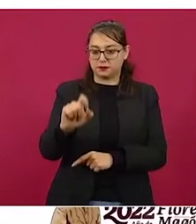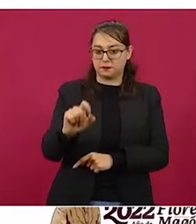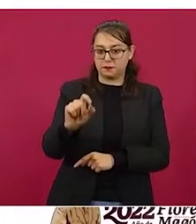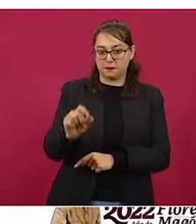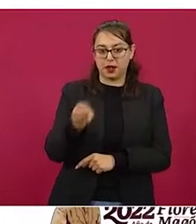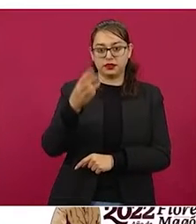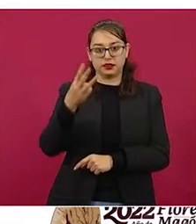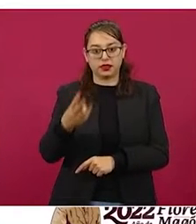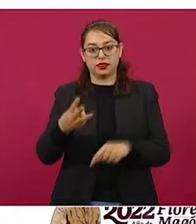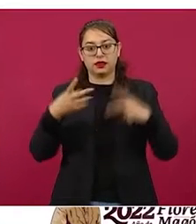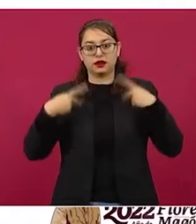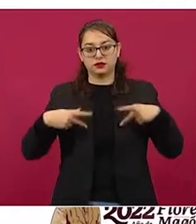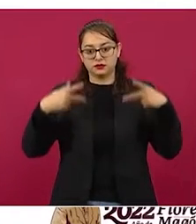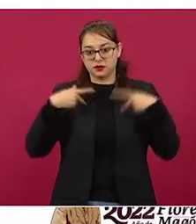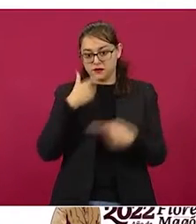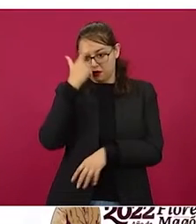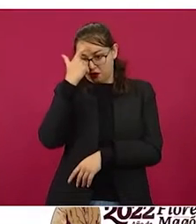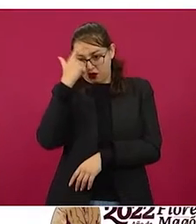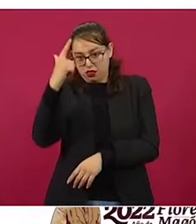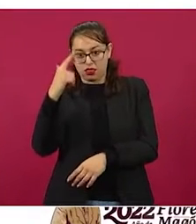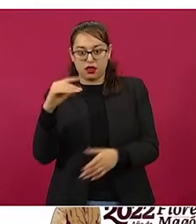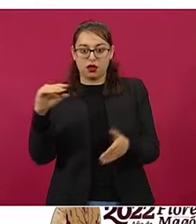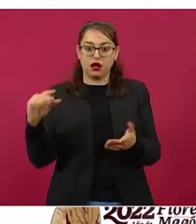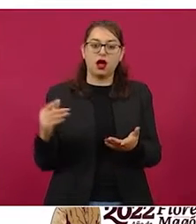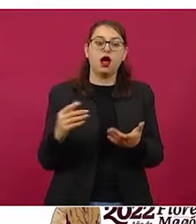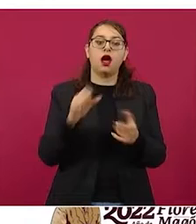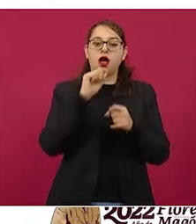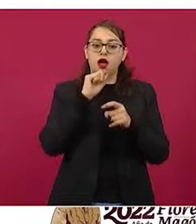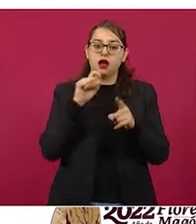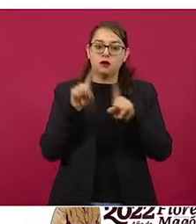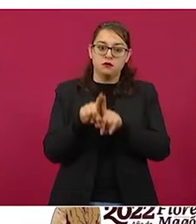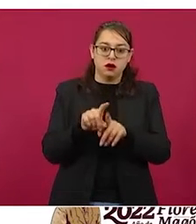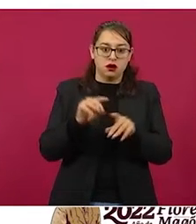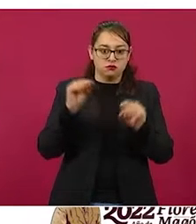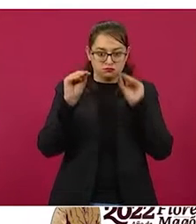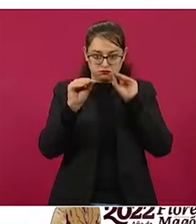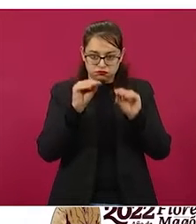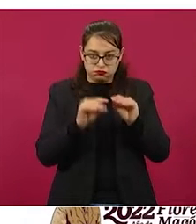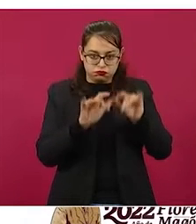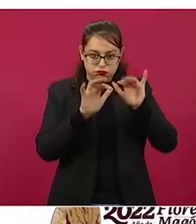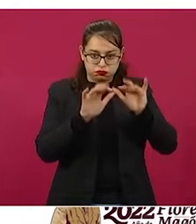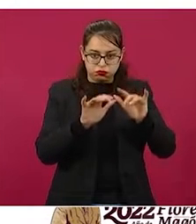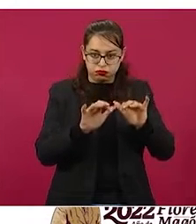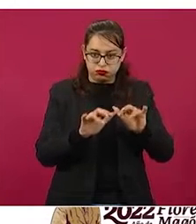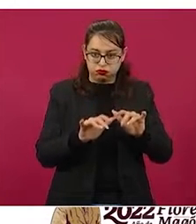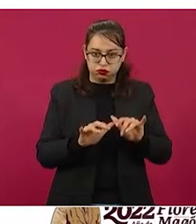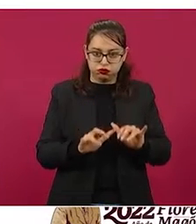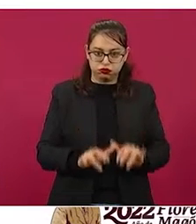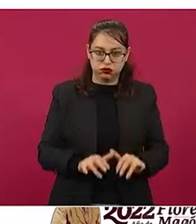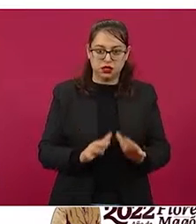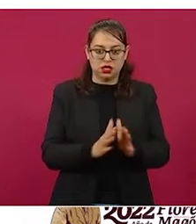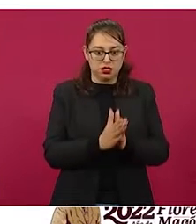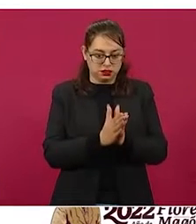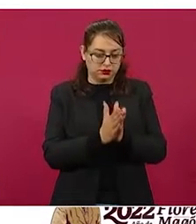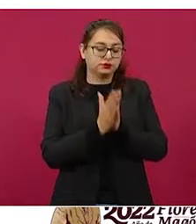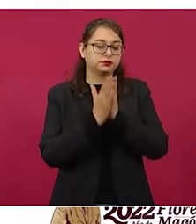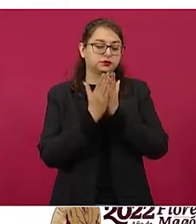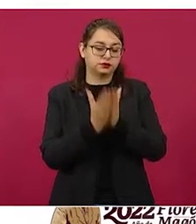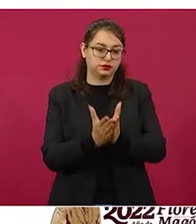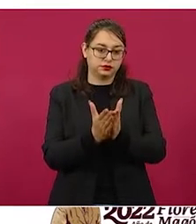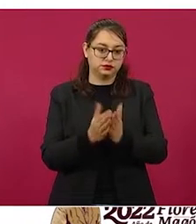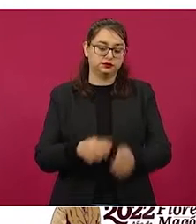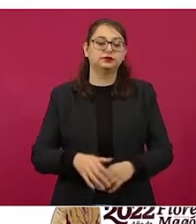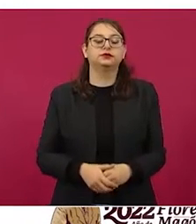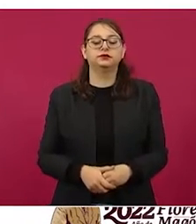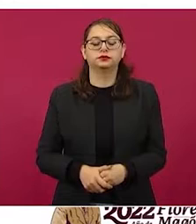a participar en la creación de este volumen. Son